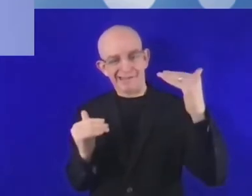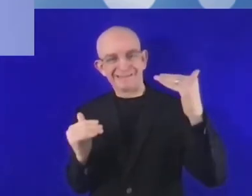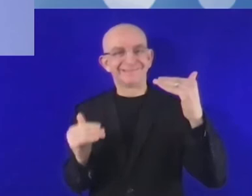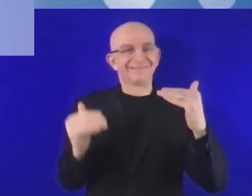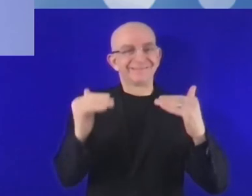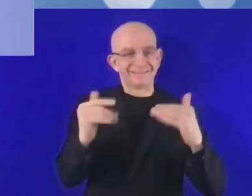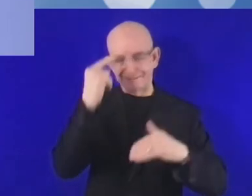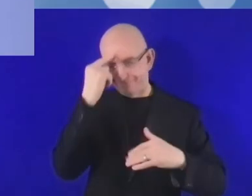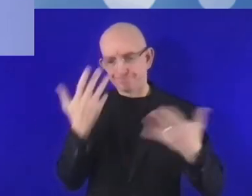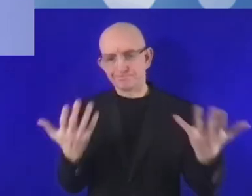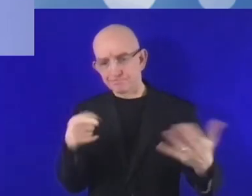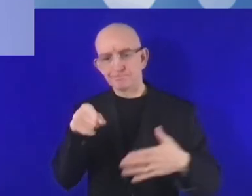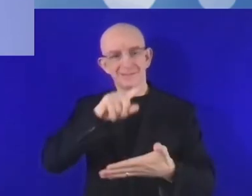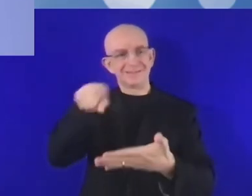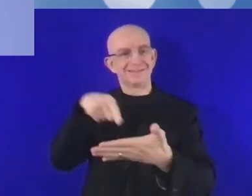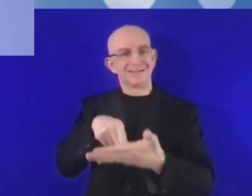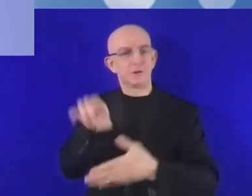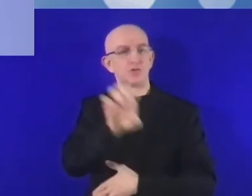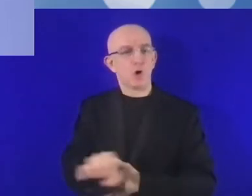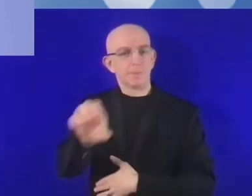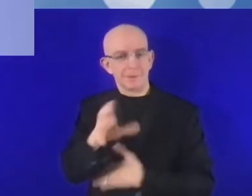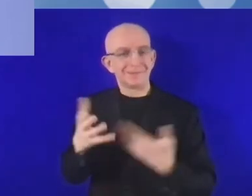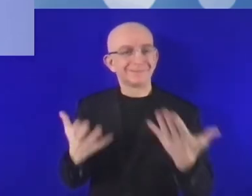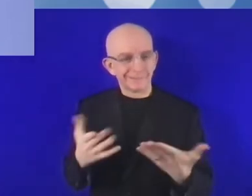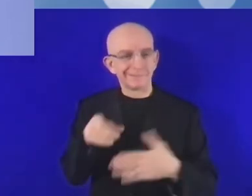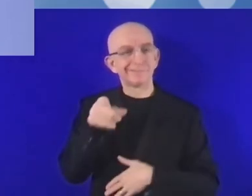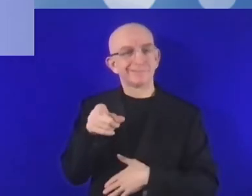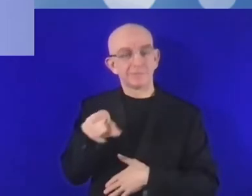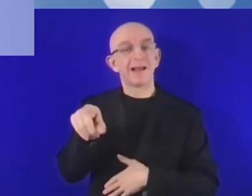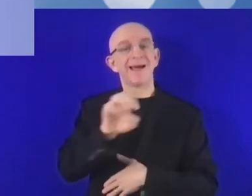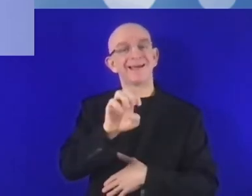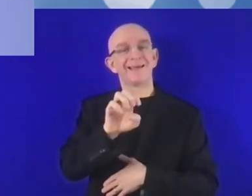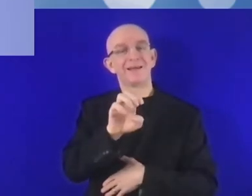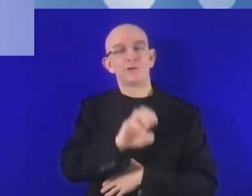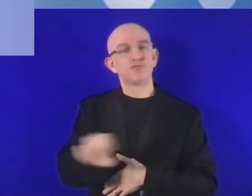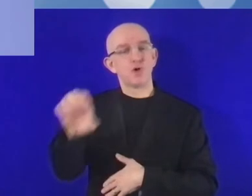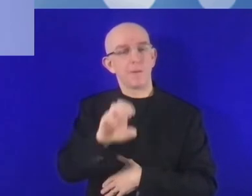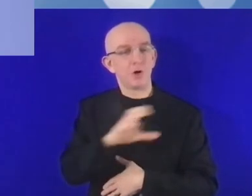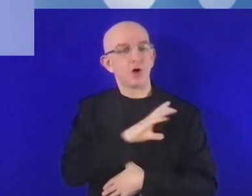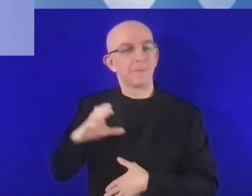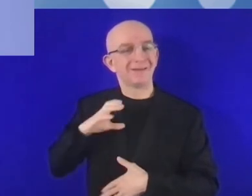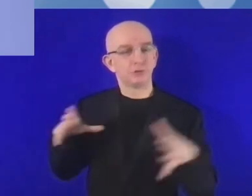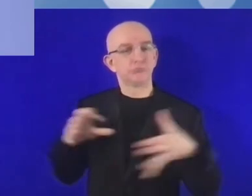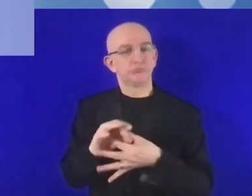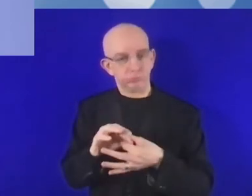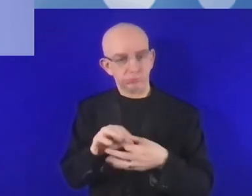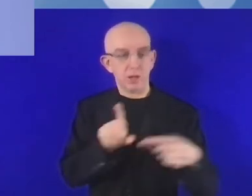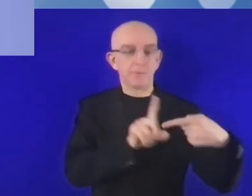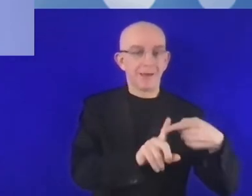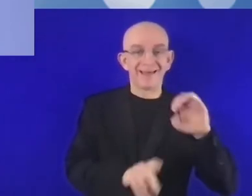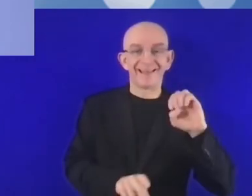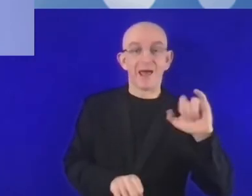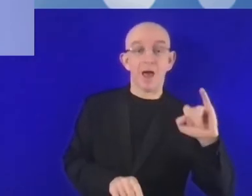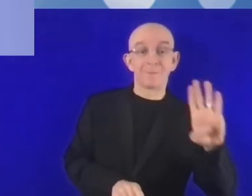en estas regiones que más lo necesitan. Por eso mismo, nuestro grupo